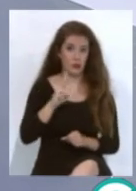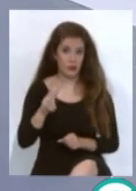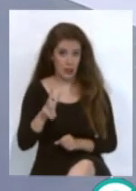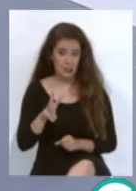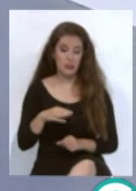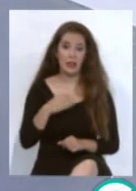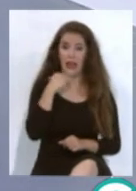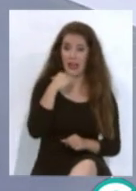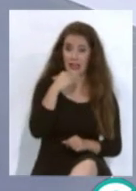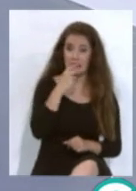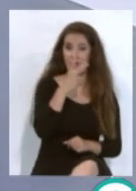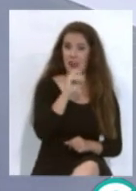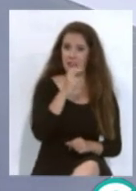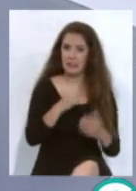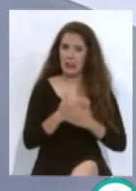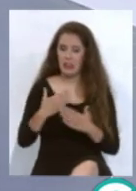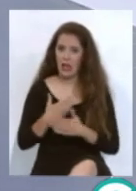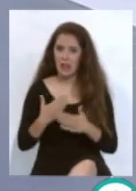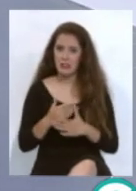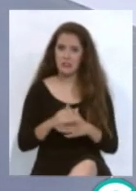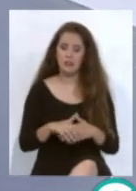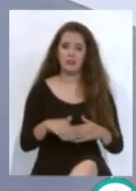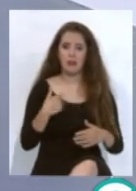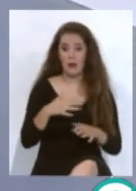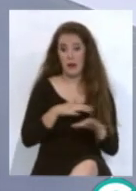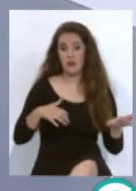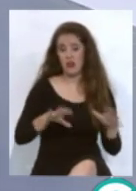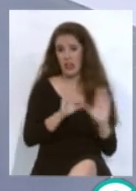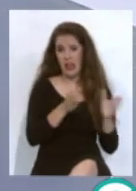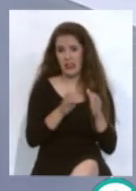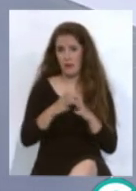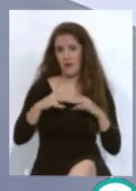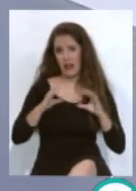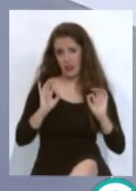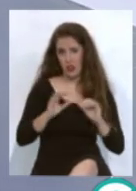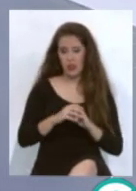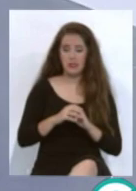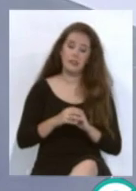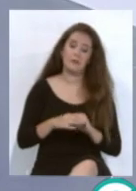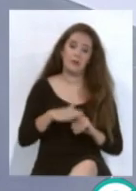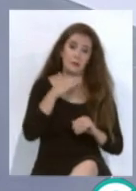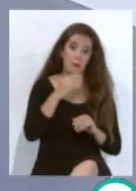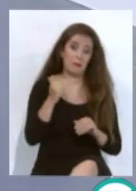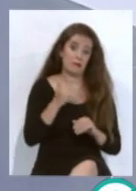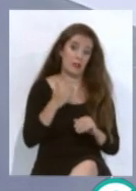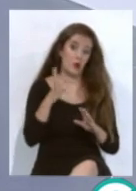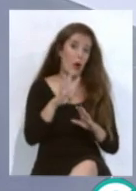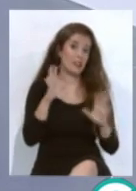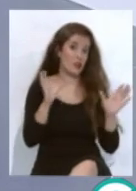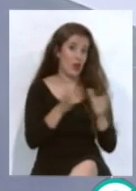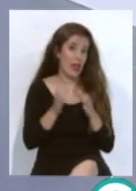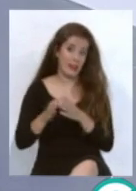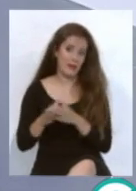casi 20 días que están la mayoría de los equipos de vacaciones, salvo esos cuatro equipos que iban a